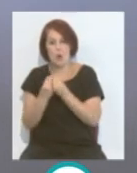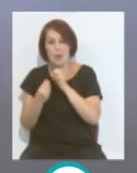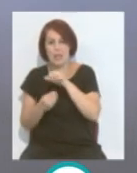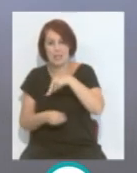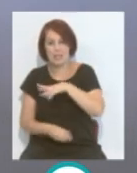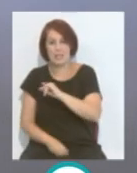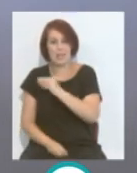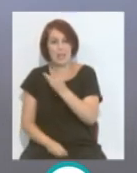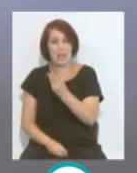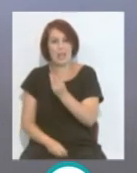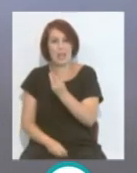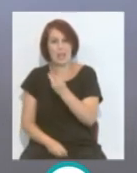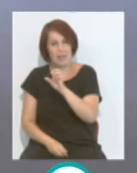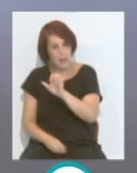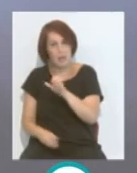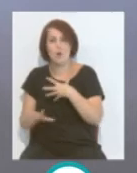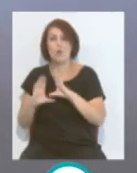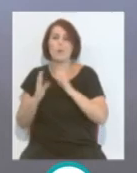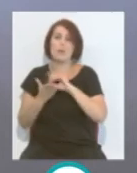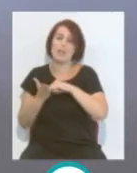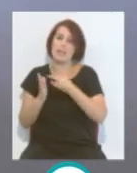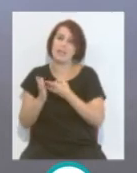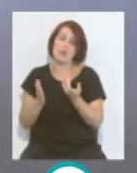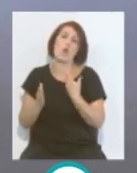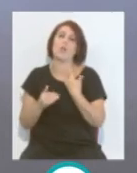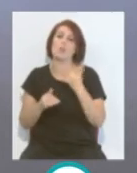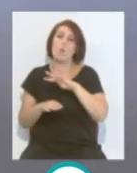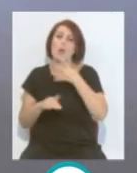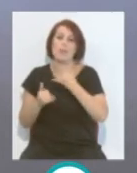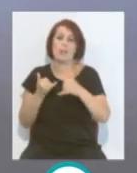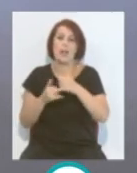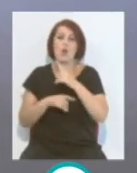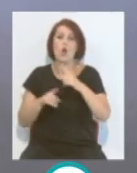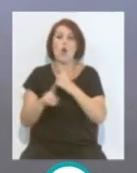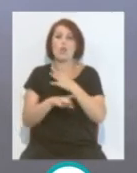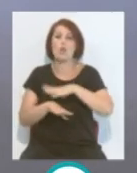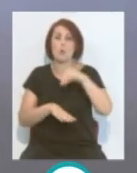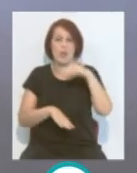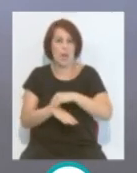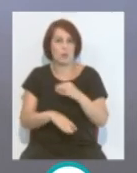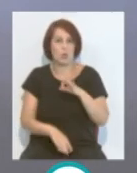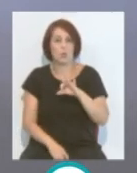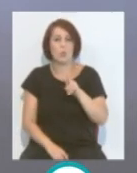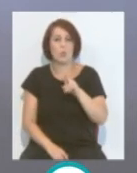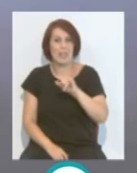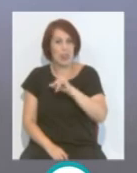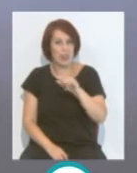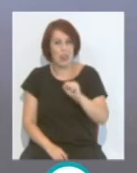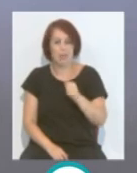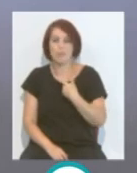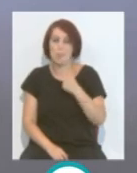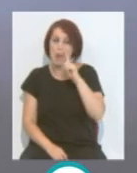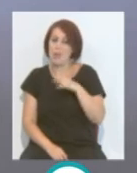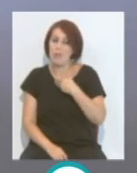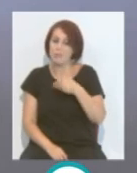y de la expedición en esos cuartos de final se mide a Suiza y sin confiarse, pero parece que un poquito el camino más ha llanado, al menos